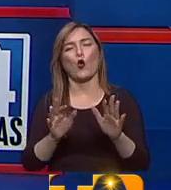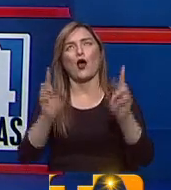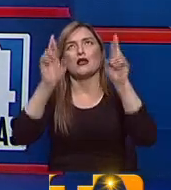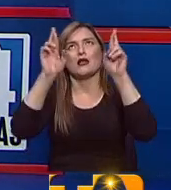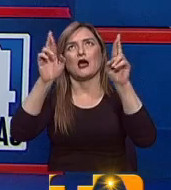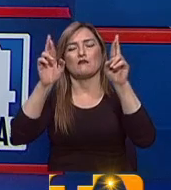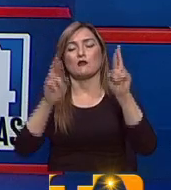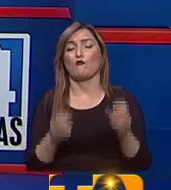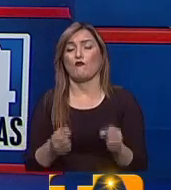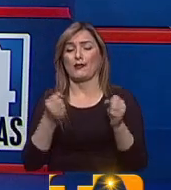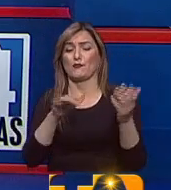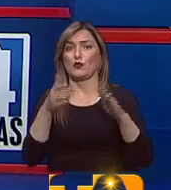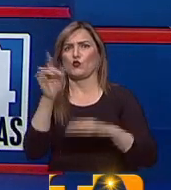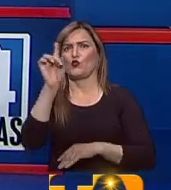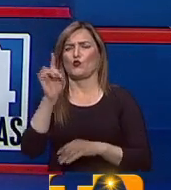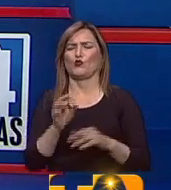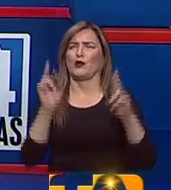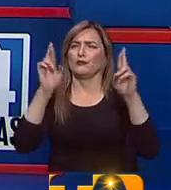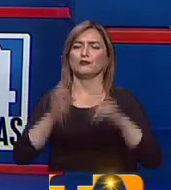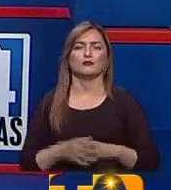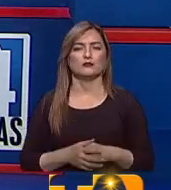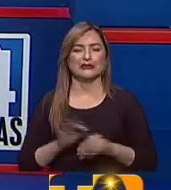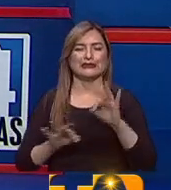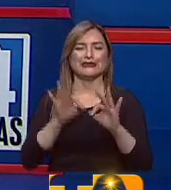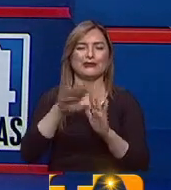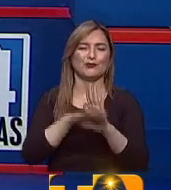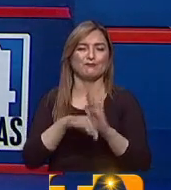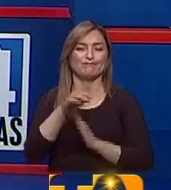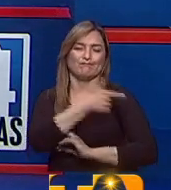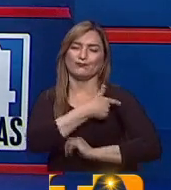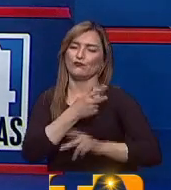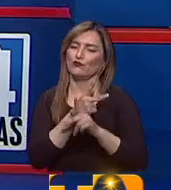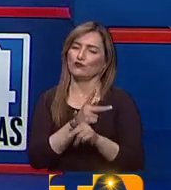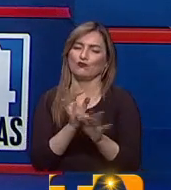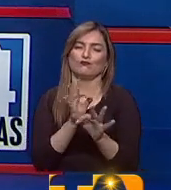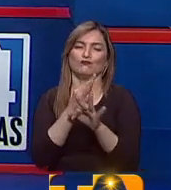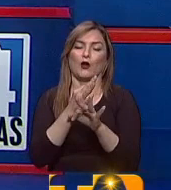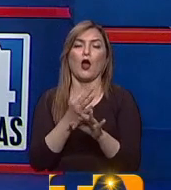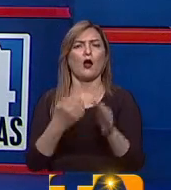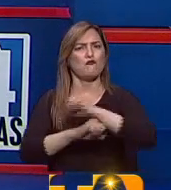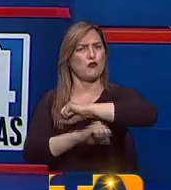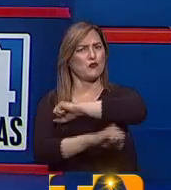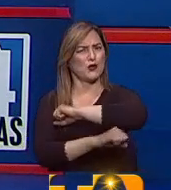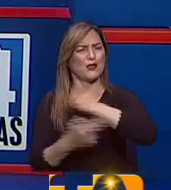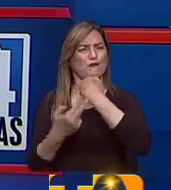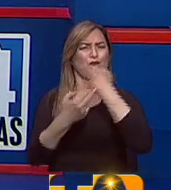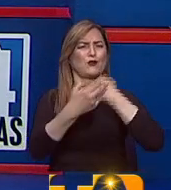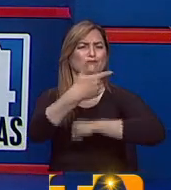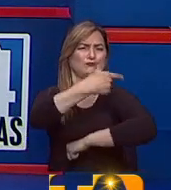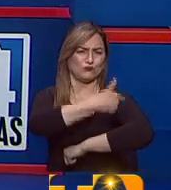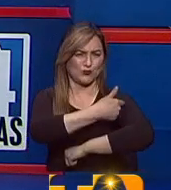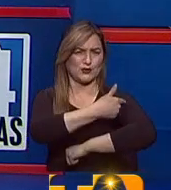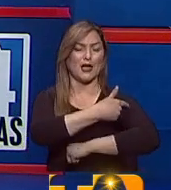letal, tal vez más transmisible y que las vacunas sigan funcionando. Por ahora, el refuerzo es fundamental. Vaya al